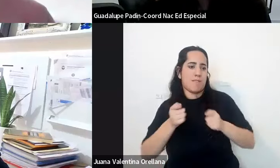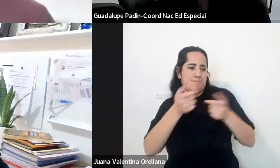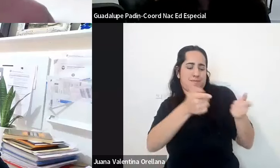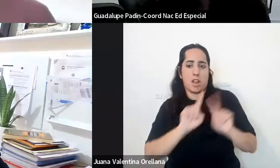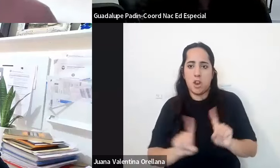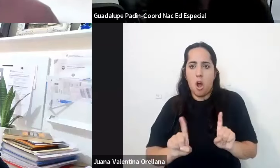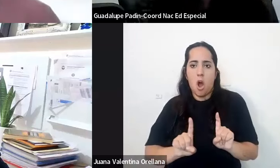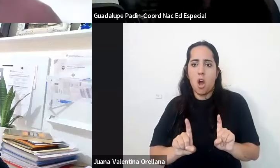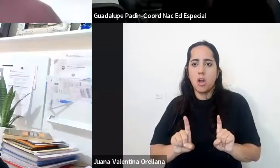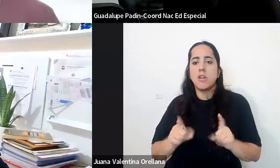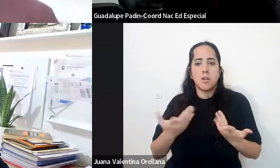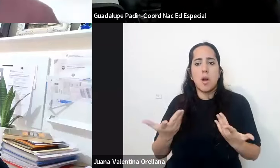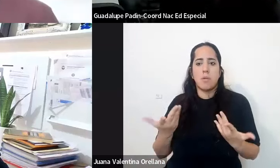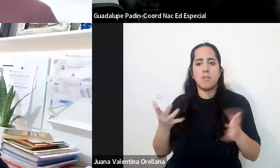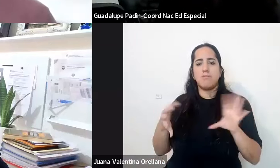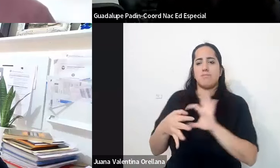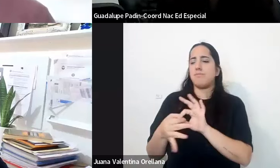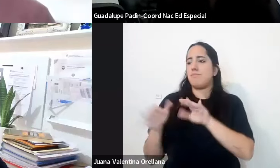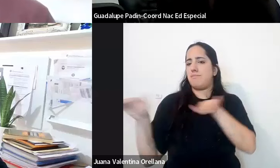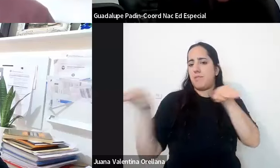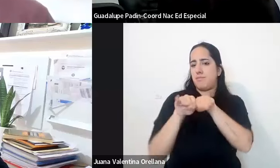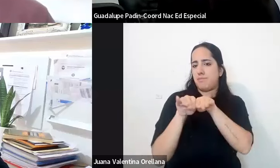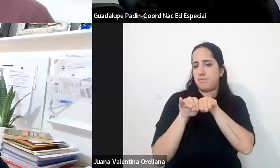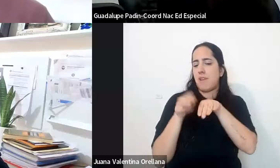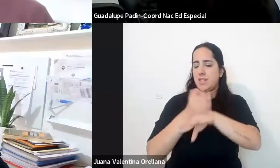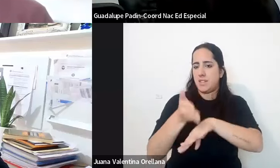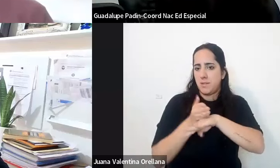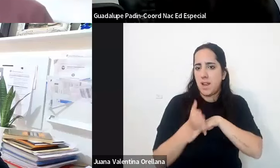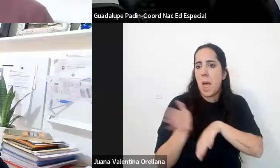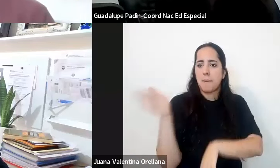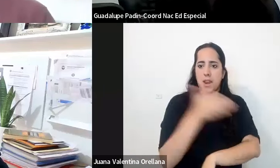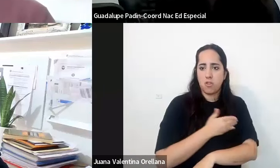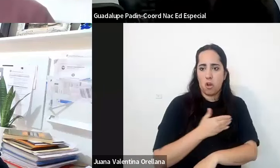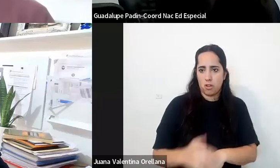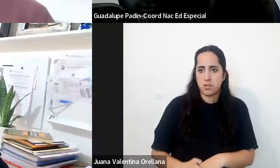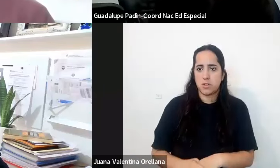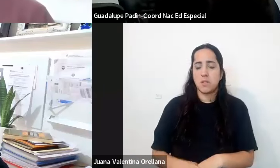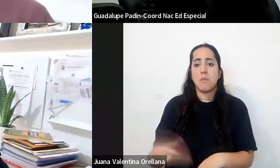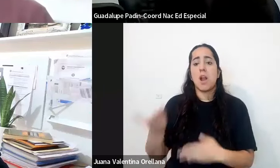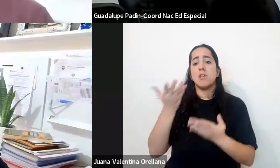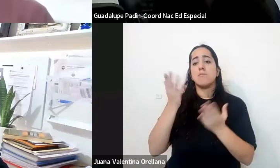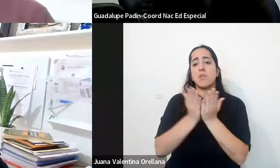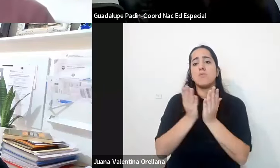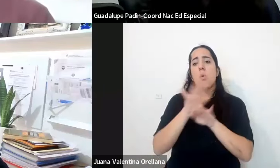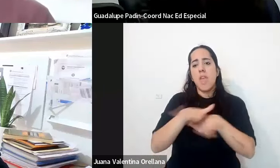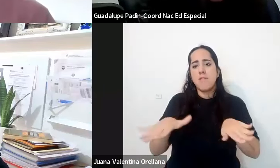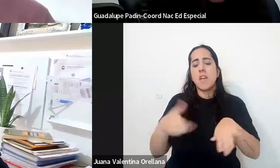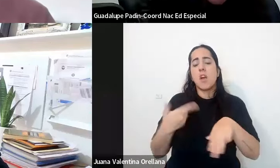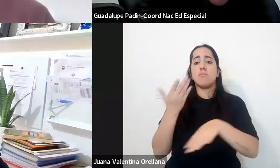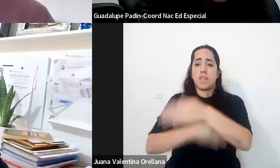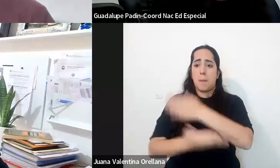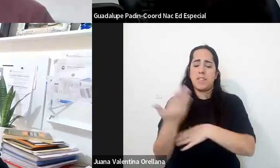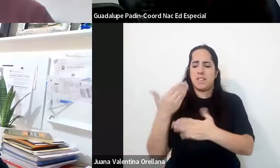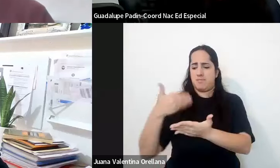relación a poder tener propuestas de enseñanza que sean significativas para todos y que el estudiante con discapacidad no quede segregado